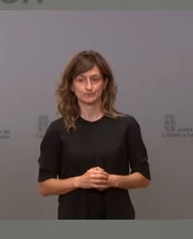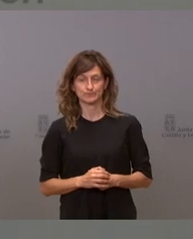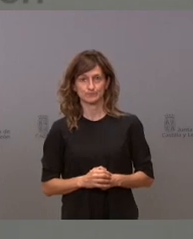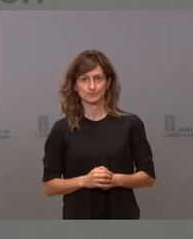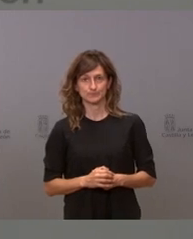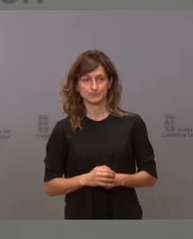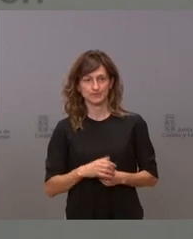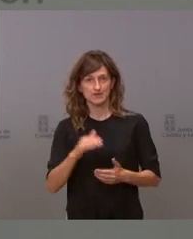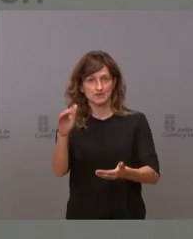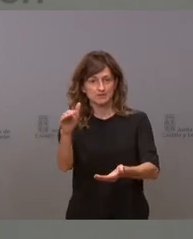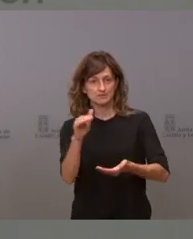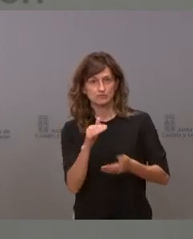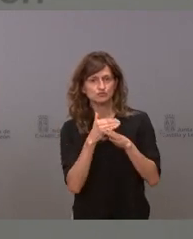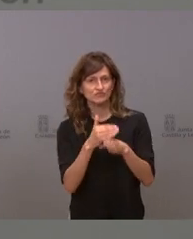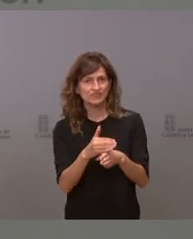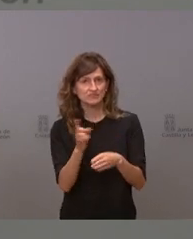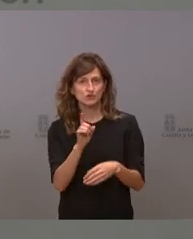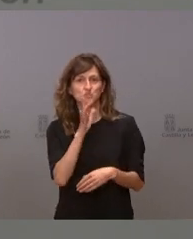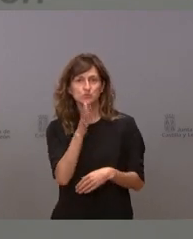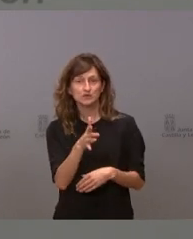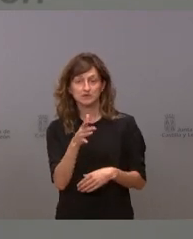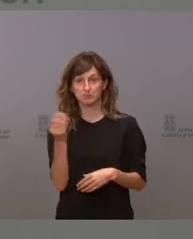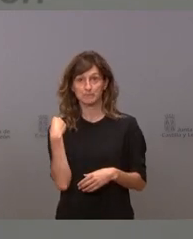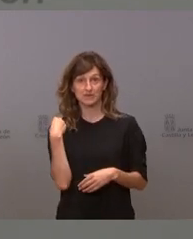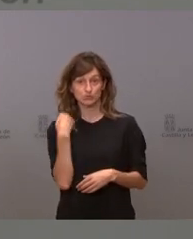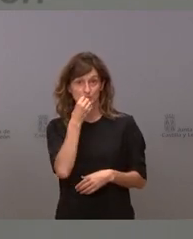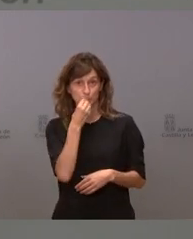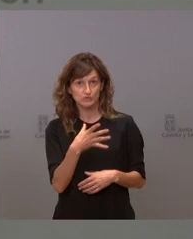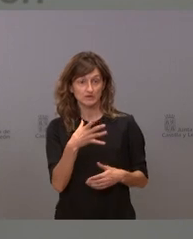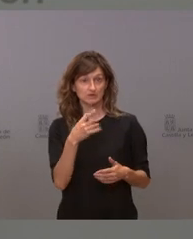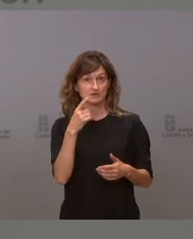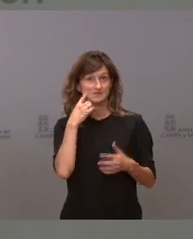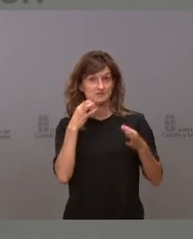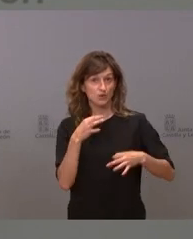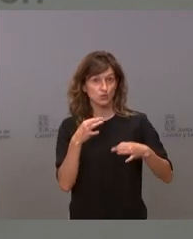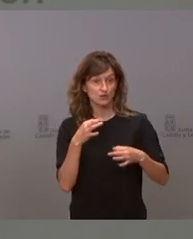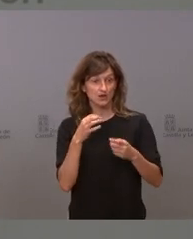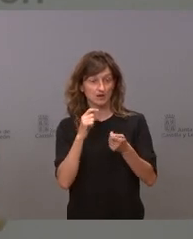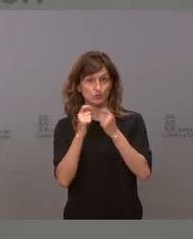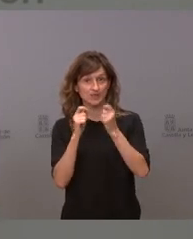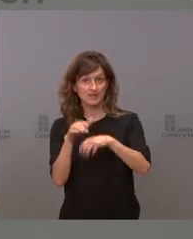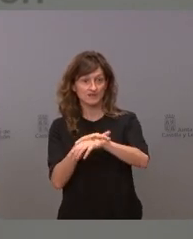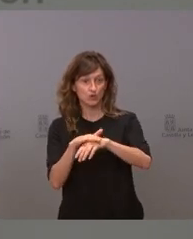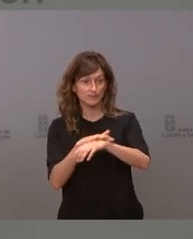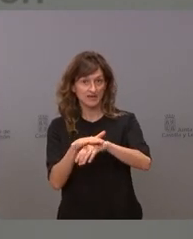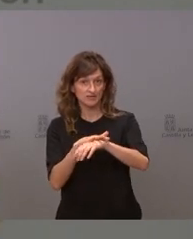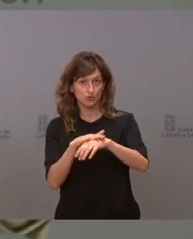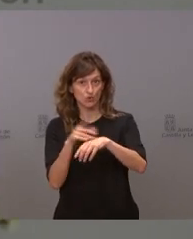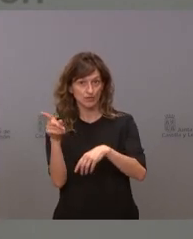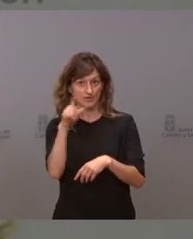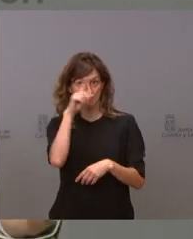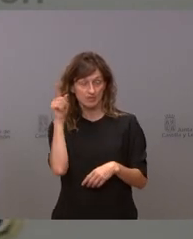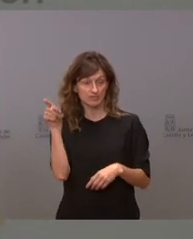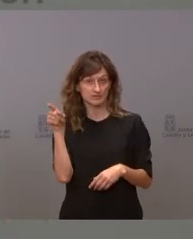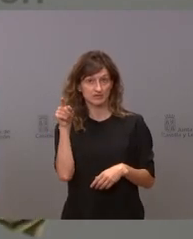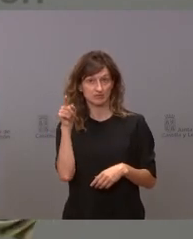¿por qué no llegan las dosis suficientes? es una buena pregunta estoy seguro de que sus compañeros en las ruedas de gobierno de prensa del gobierno